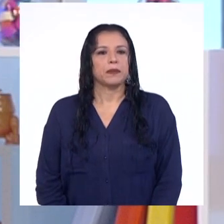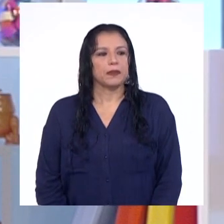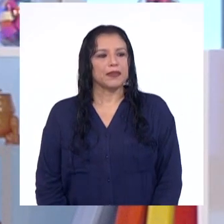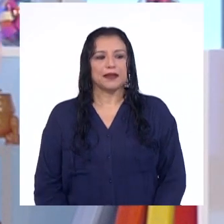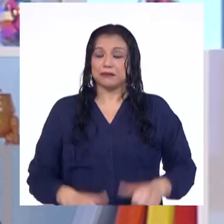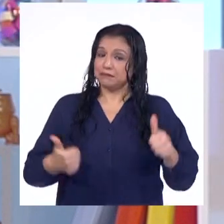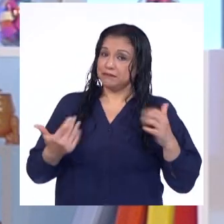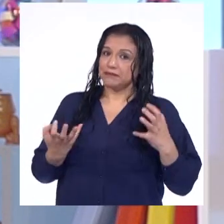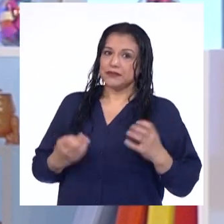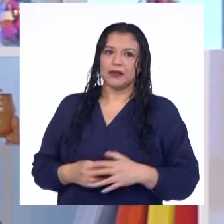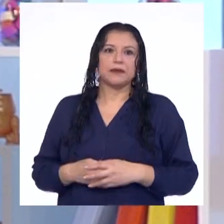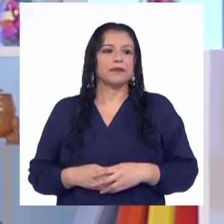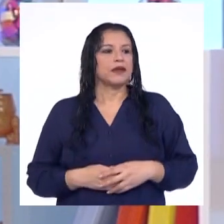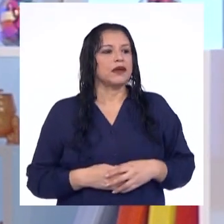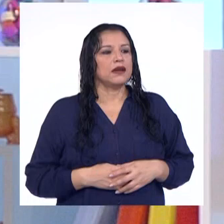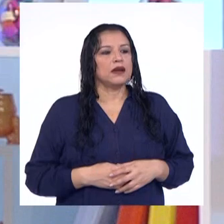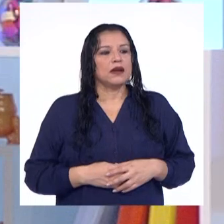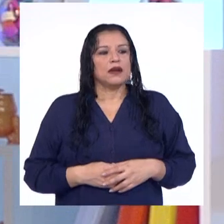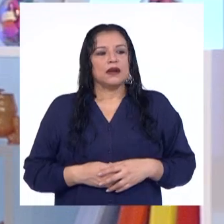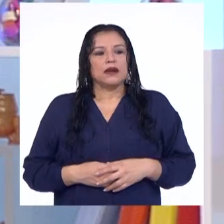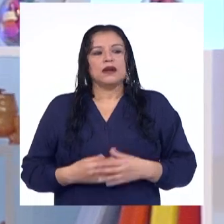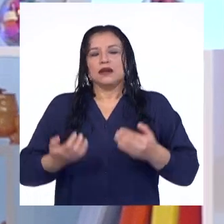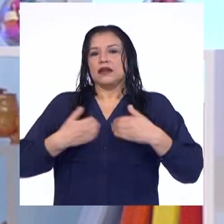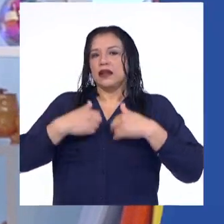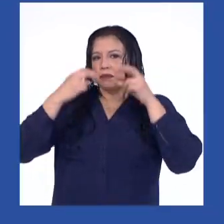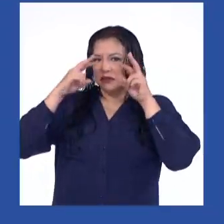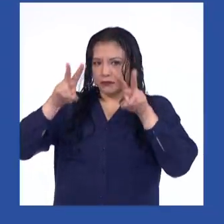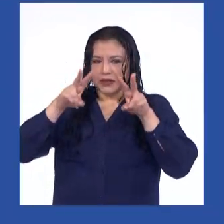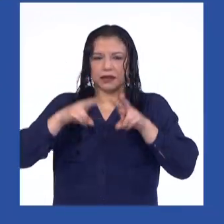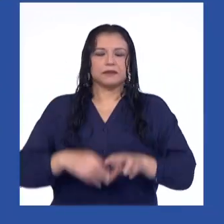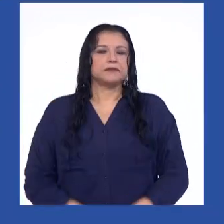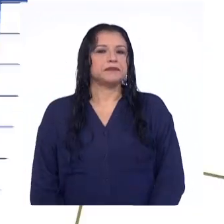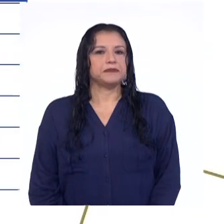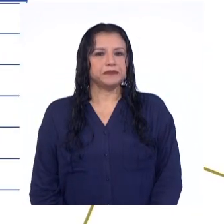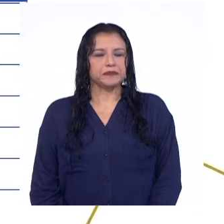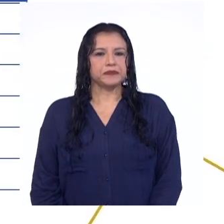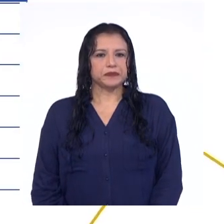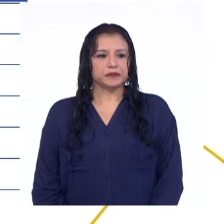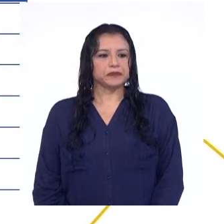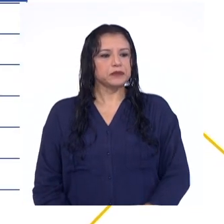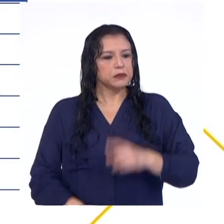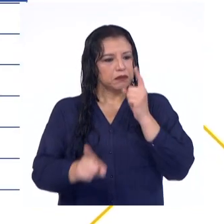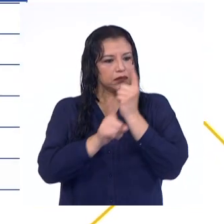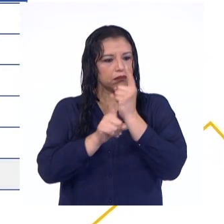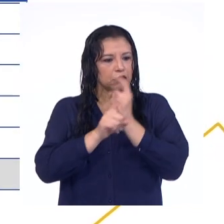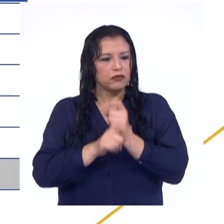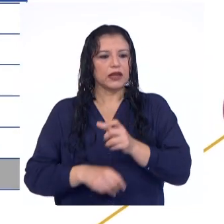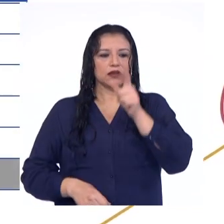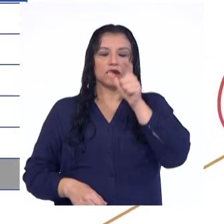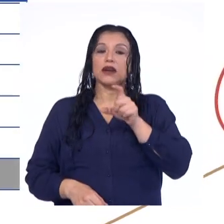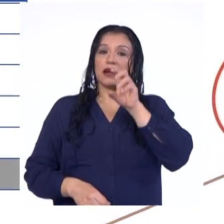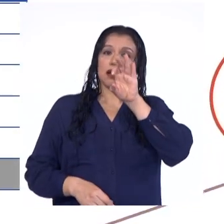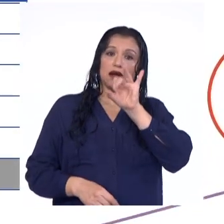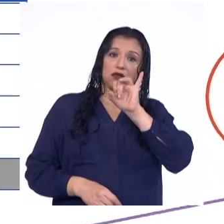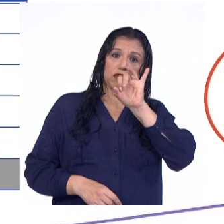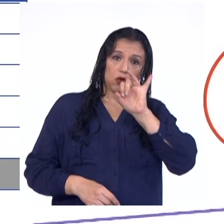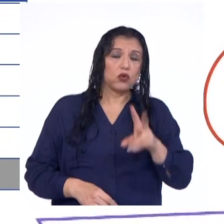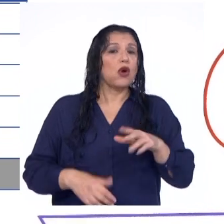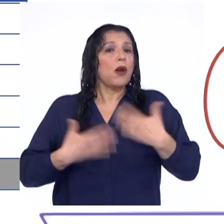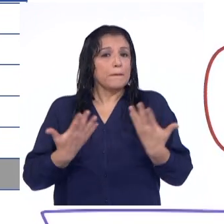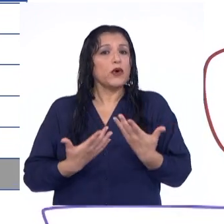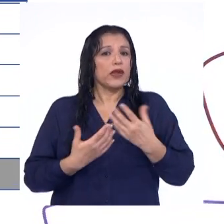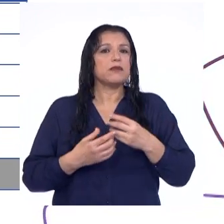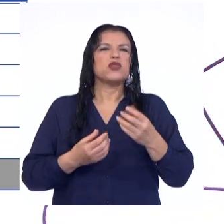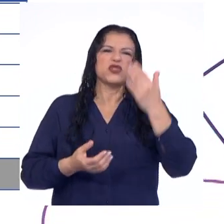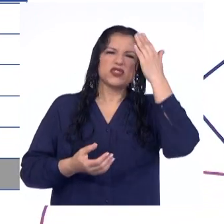¡Encantada! Acumulando los datos, tenemos lo siguiente. Perfecto, a partir de esos datos en la tabla ya podemos